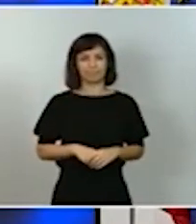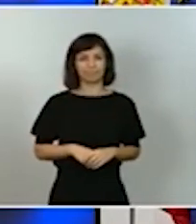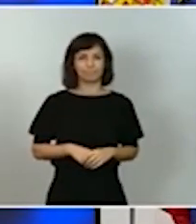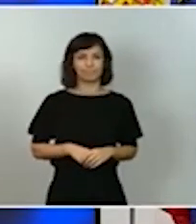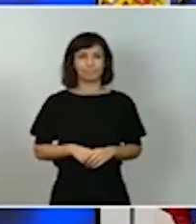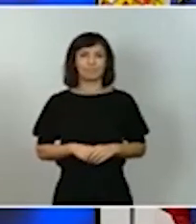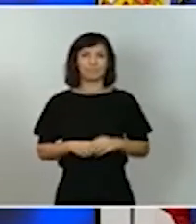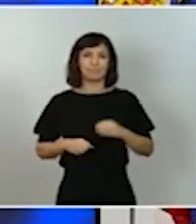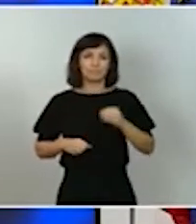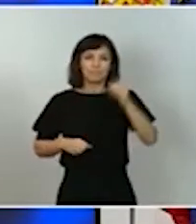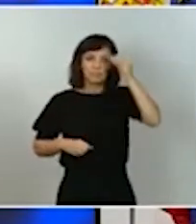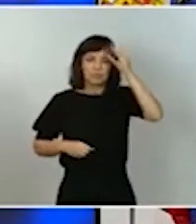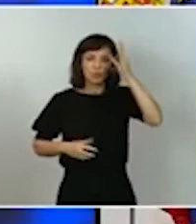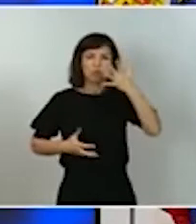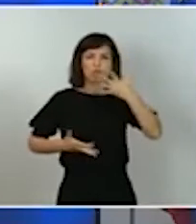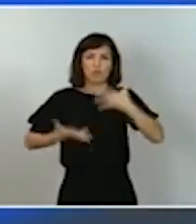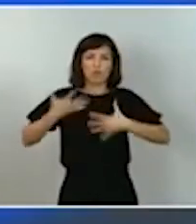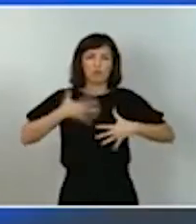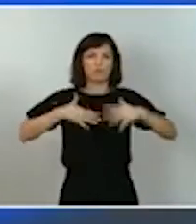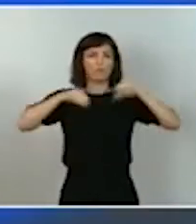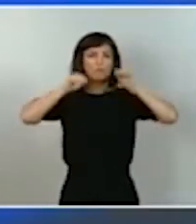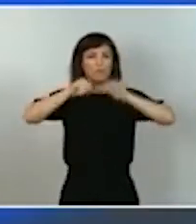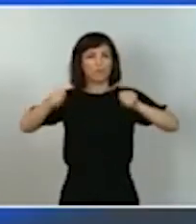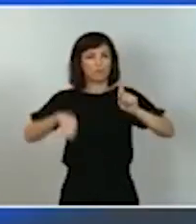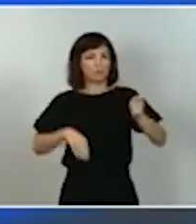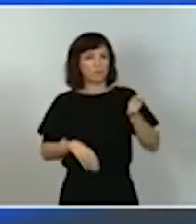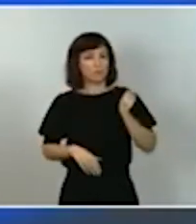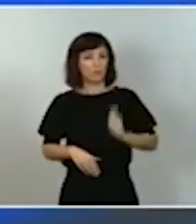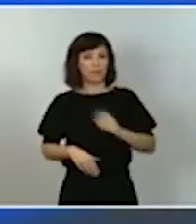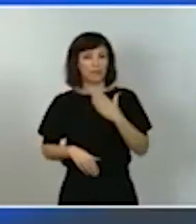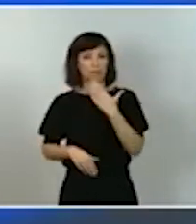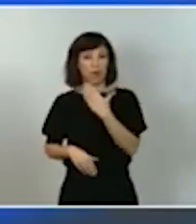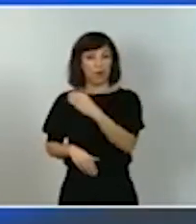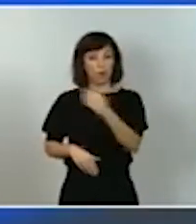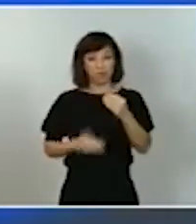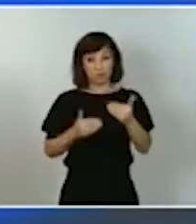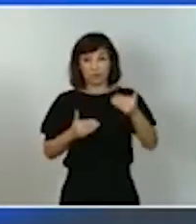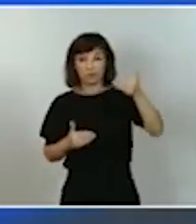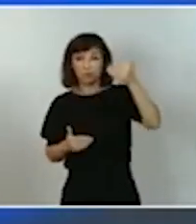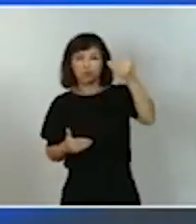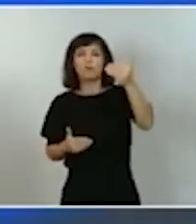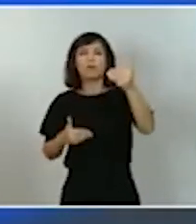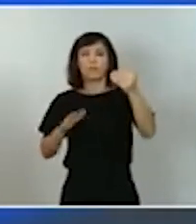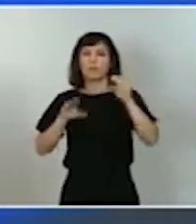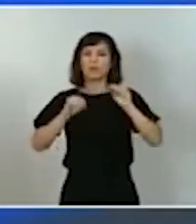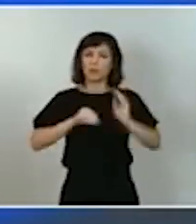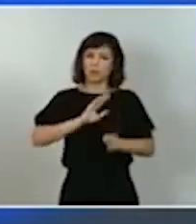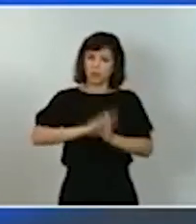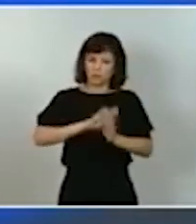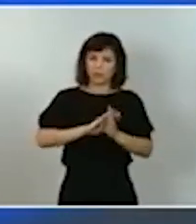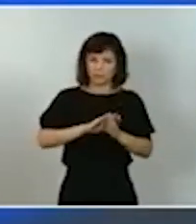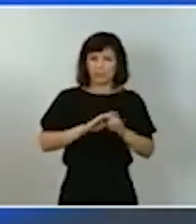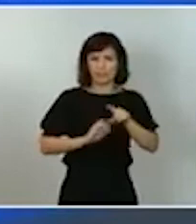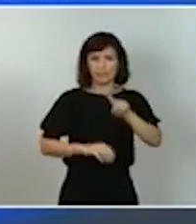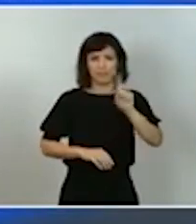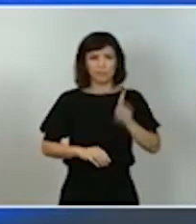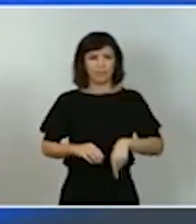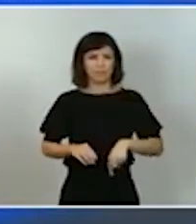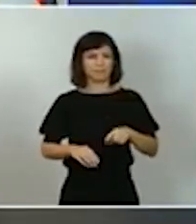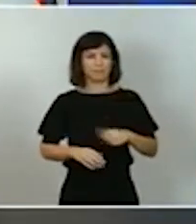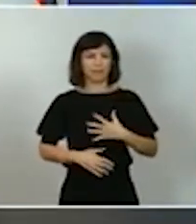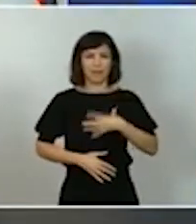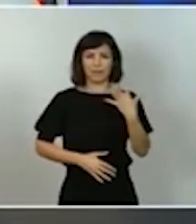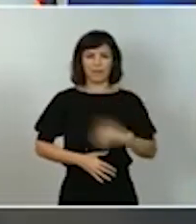la formación profesional el futuro de nuestros jóvenes pero también la formación continua y el desarrollo de capacidades de los más mayores